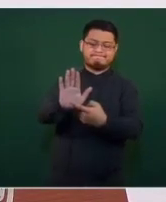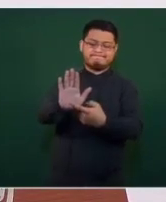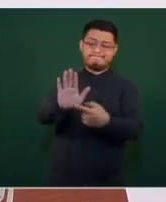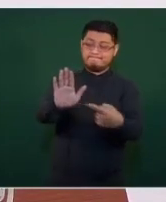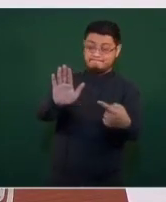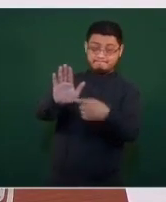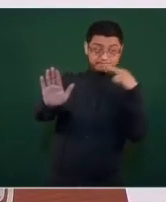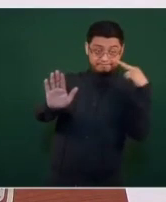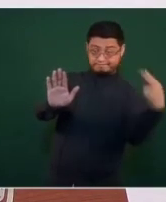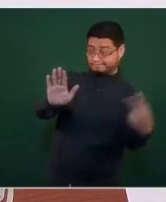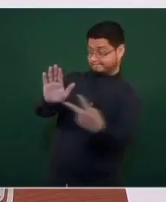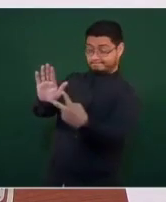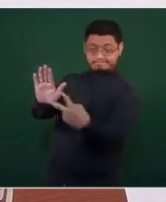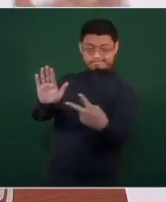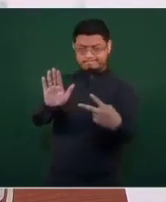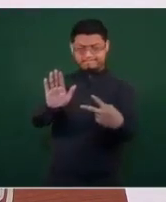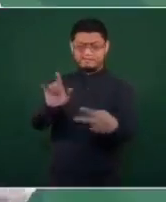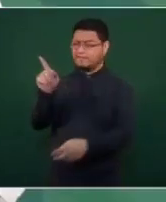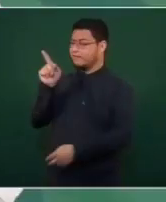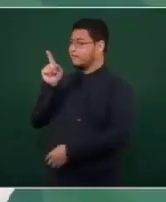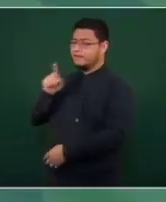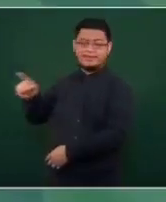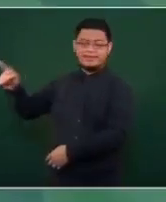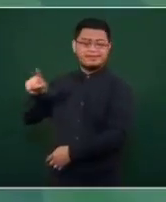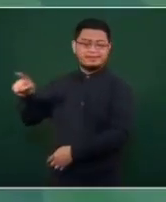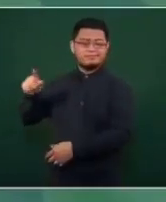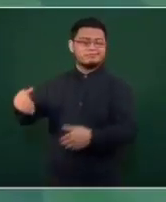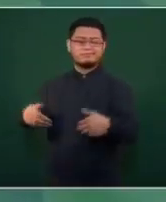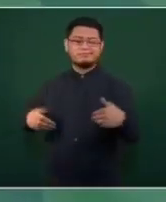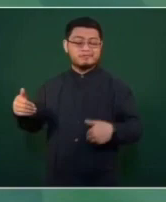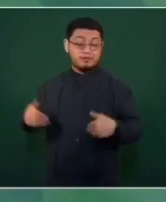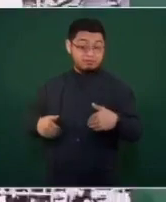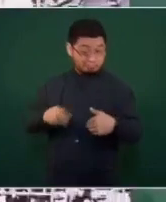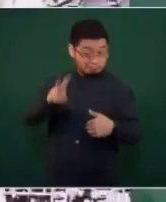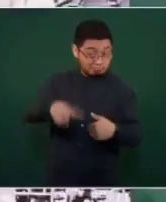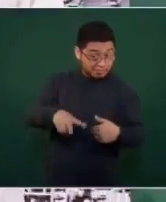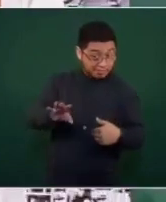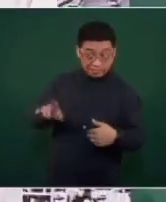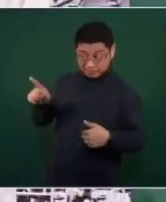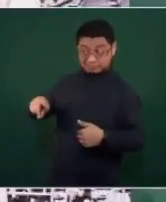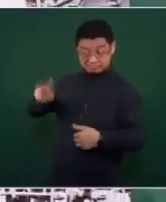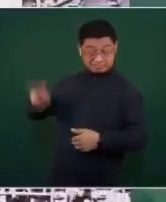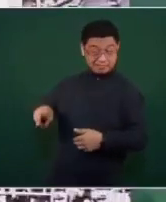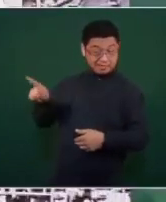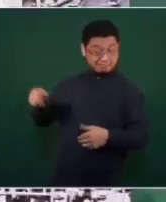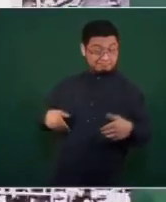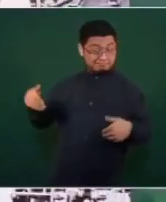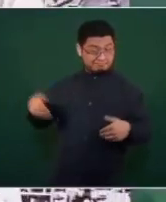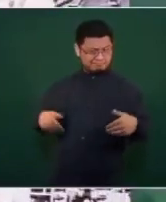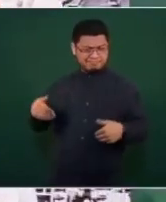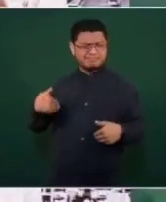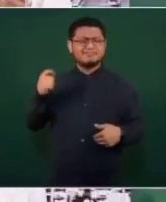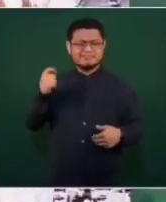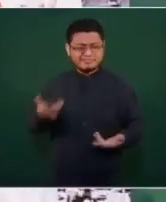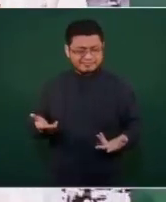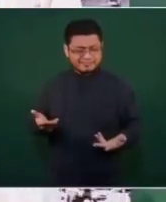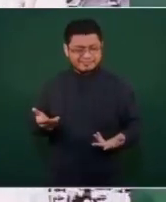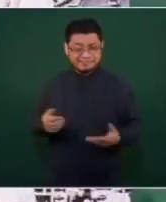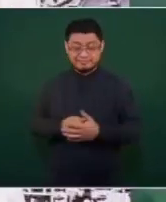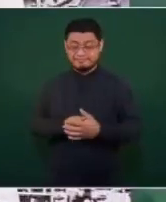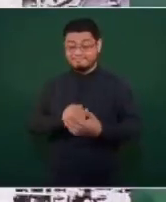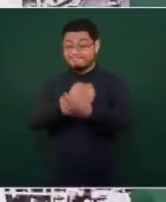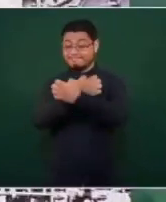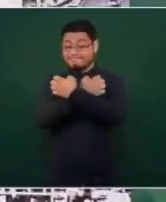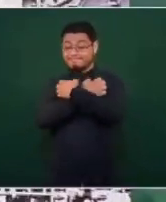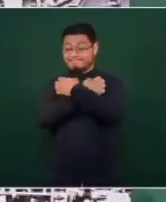les molesta mucho, les molesta, aunque parezca increíble, que la educación pública